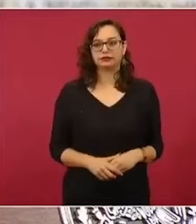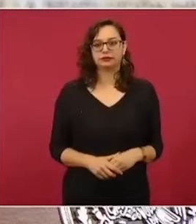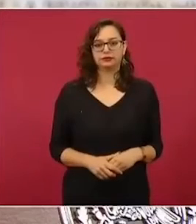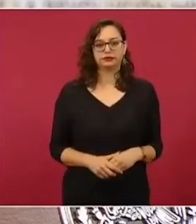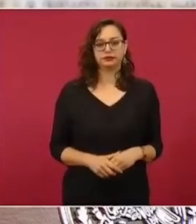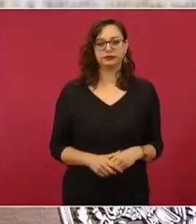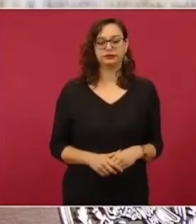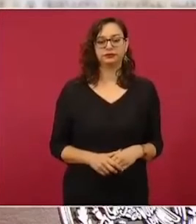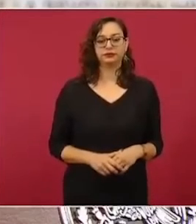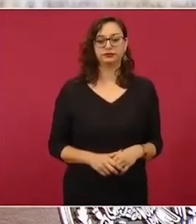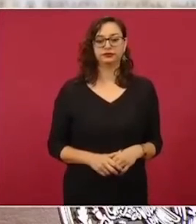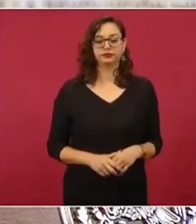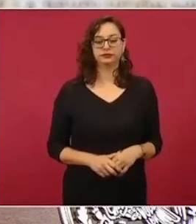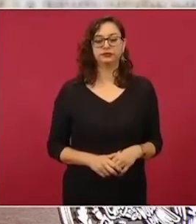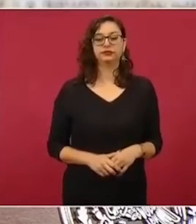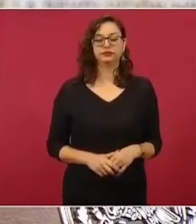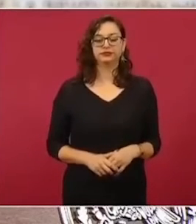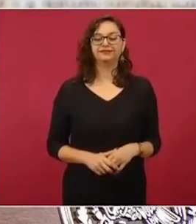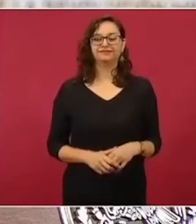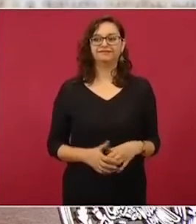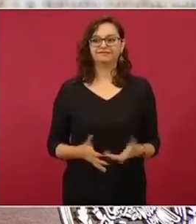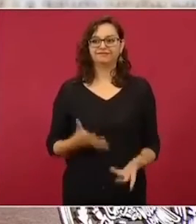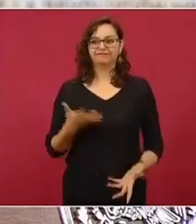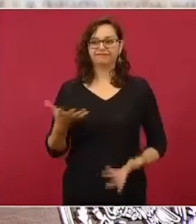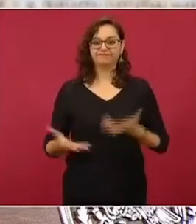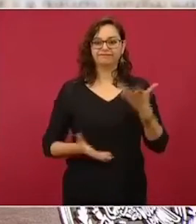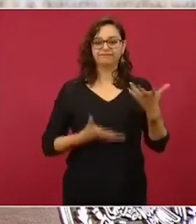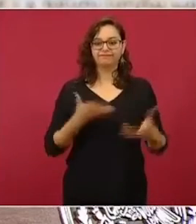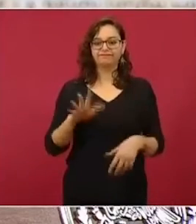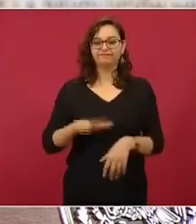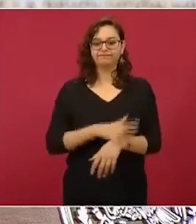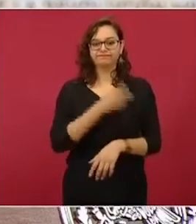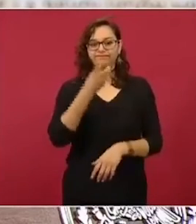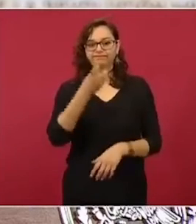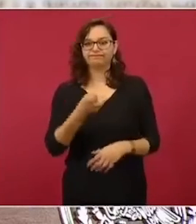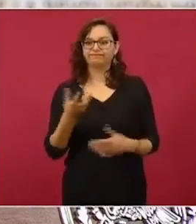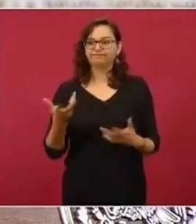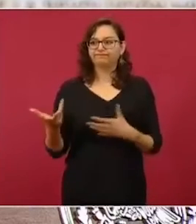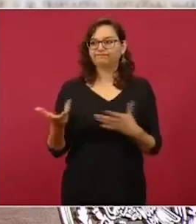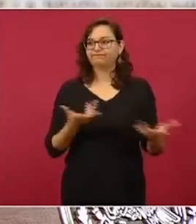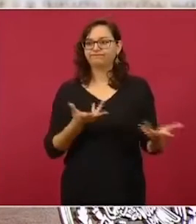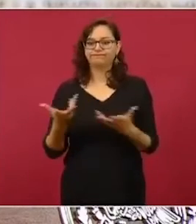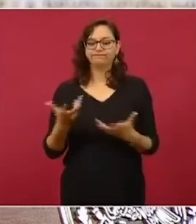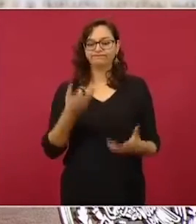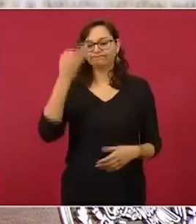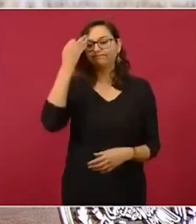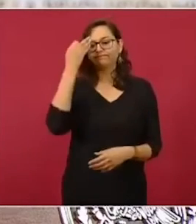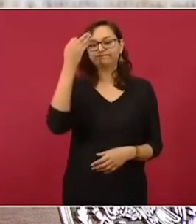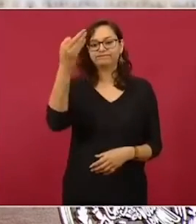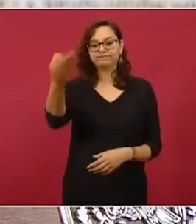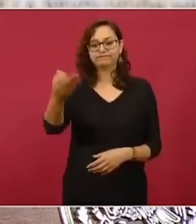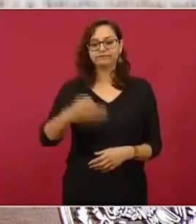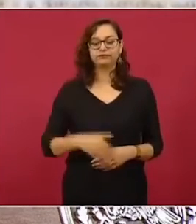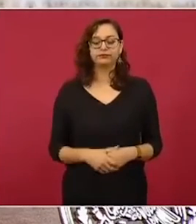Por eso ha llevado tiempo. Estamos